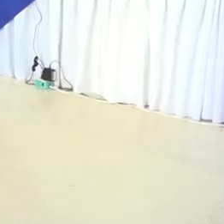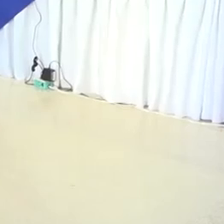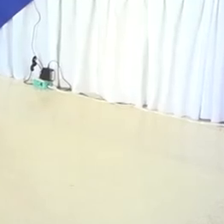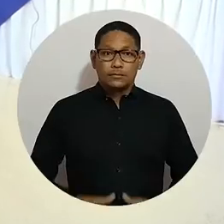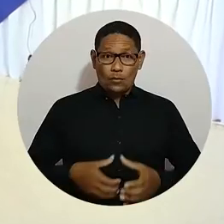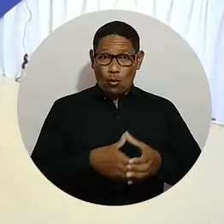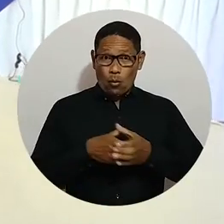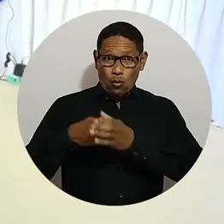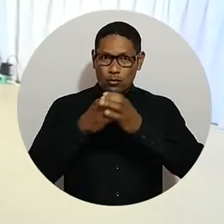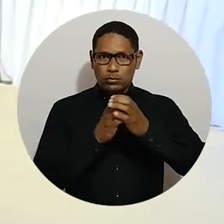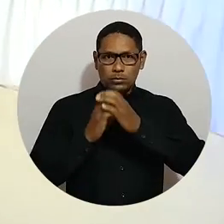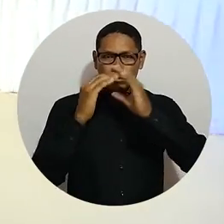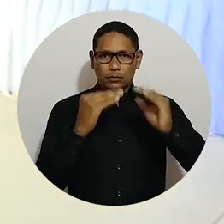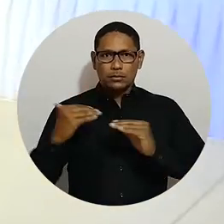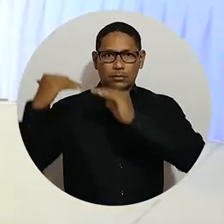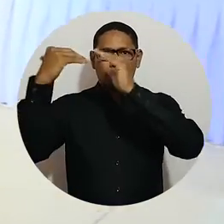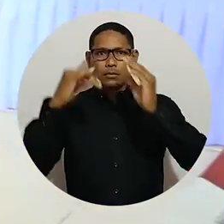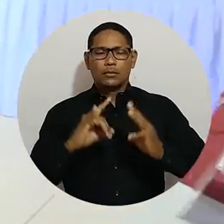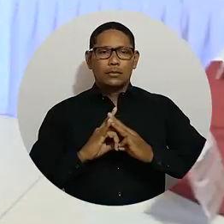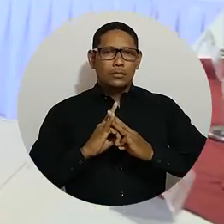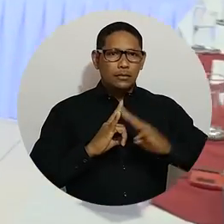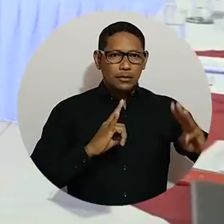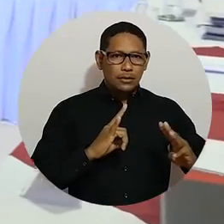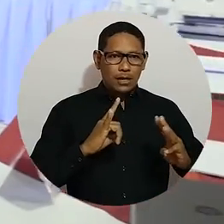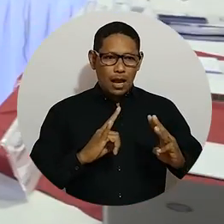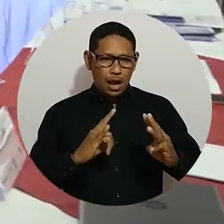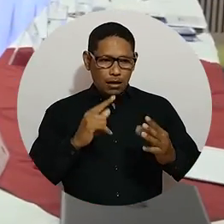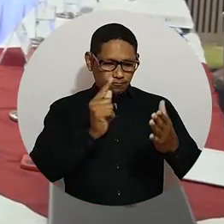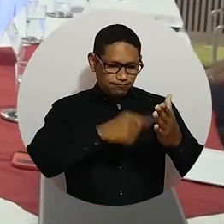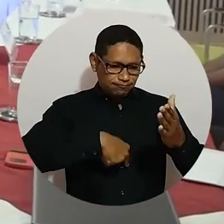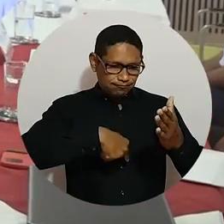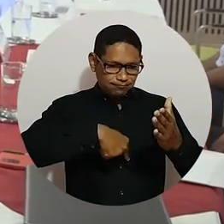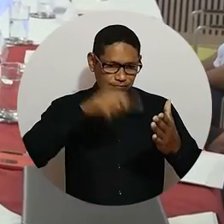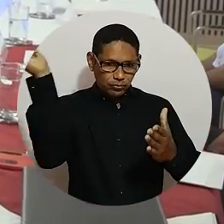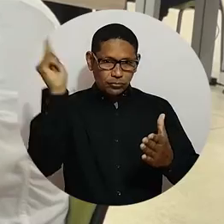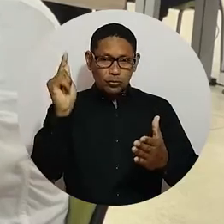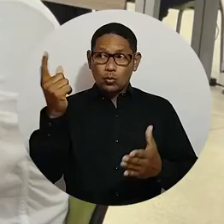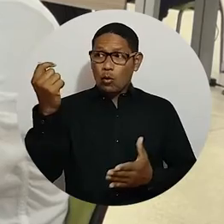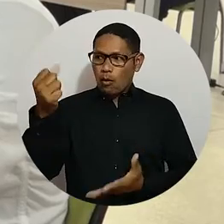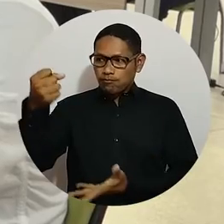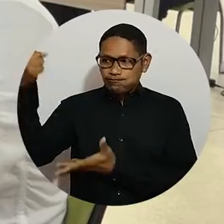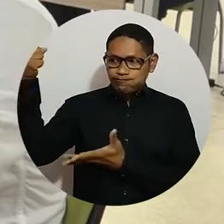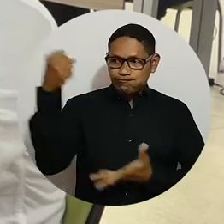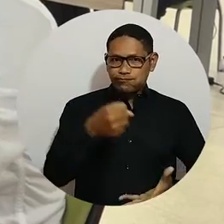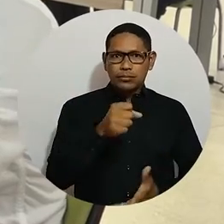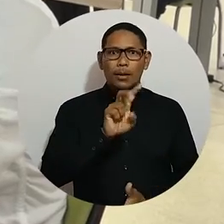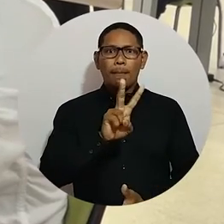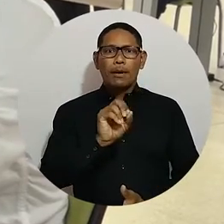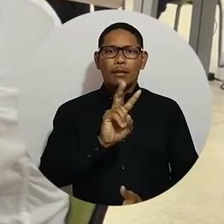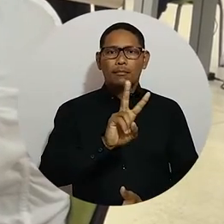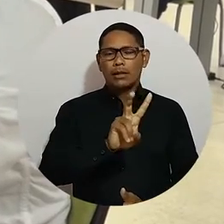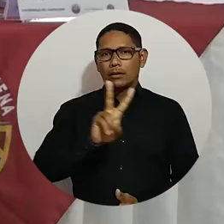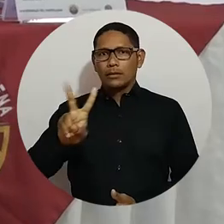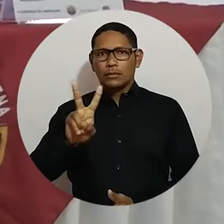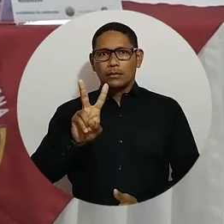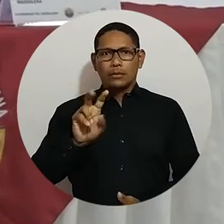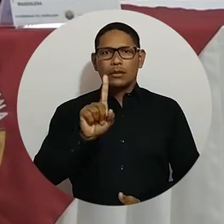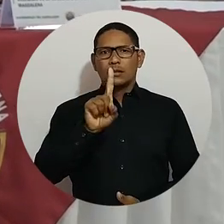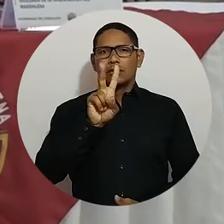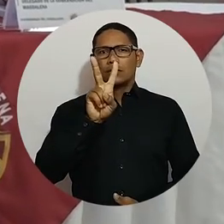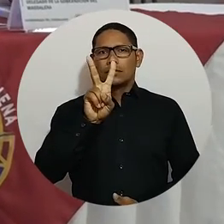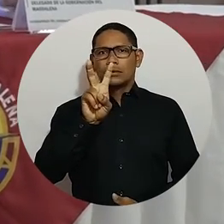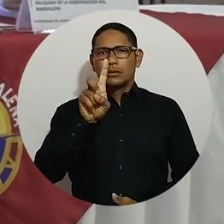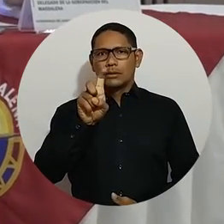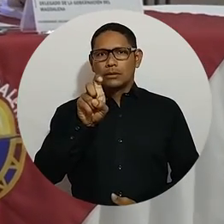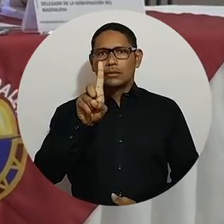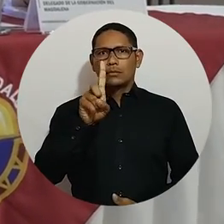El Consejo Superior de la Universidad del Magdalena aprobó el Presupuesto General de Ingresos y Gastos de la Vigencia Fiscal 2022 por cerca de